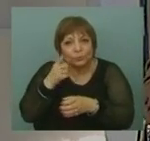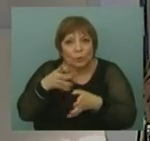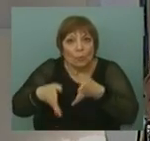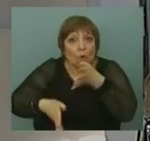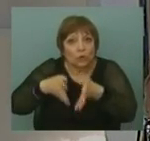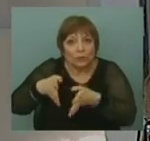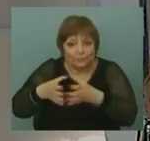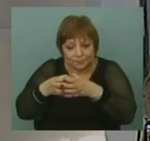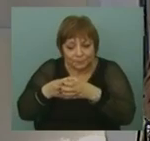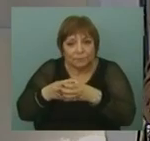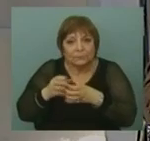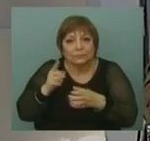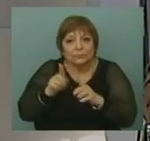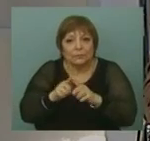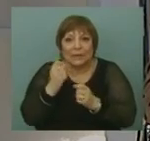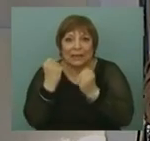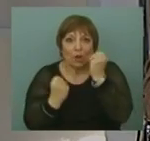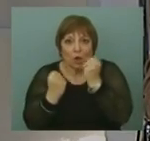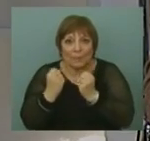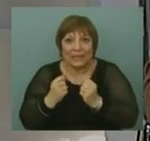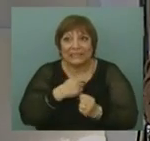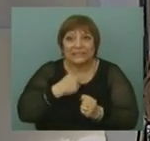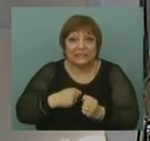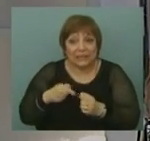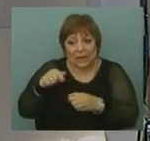¿Qué es China?